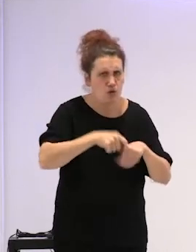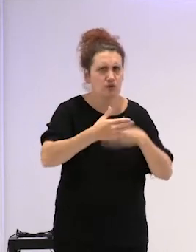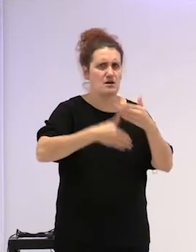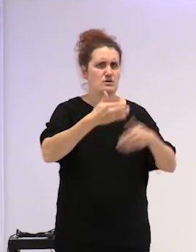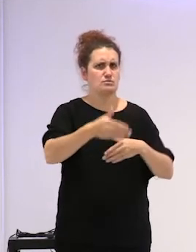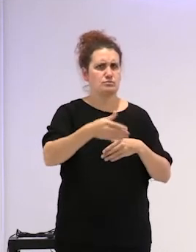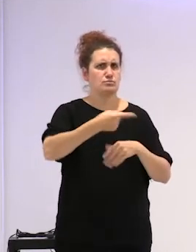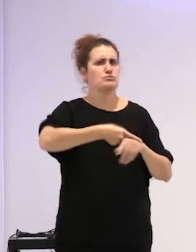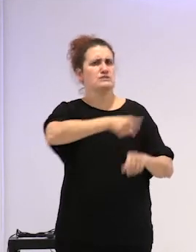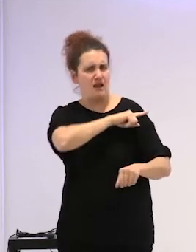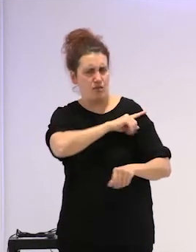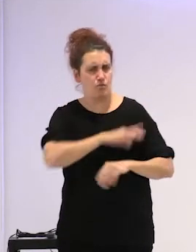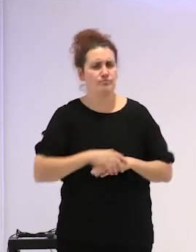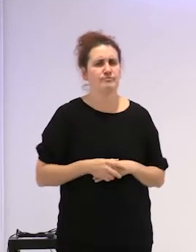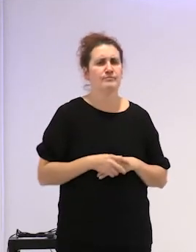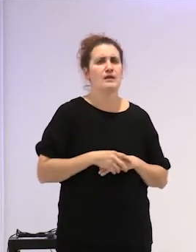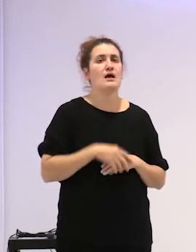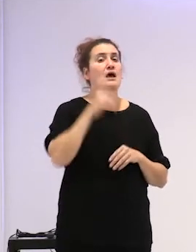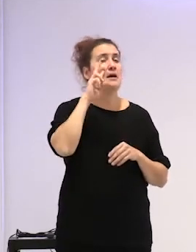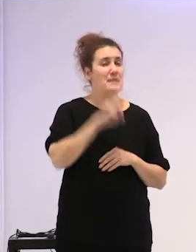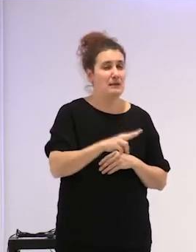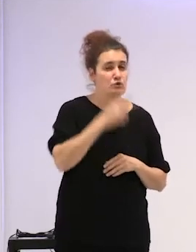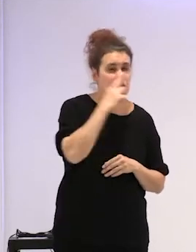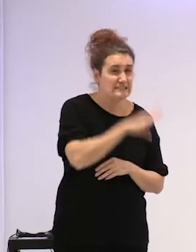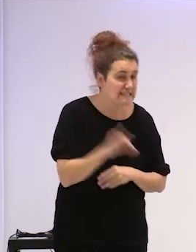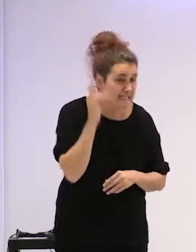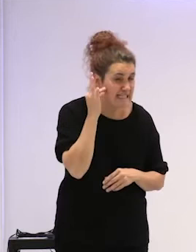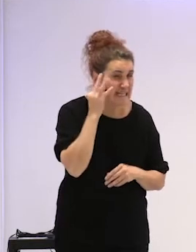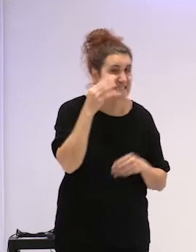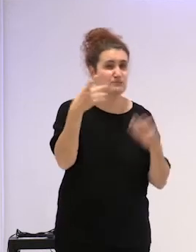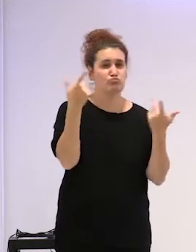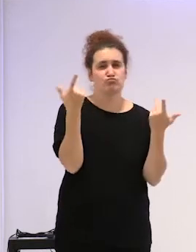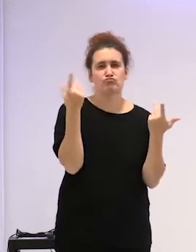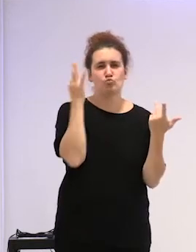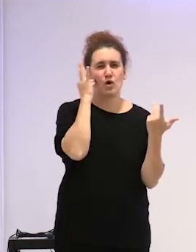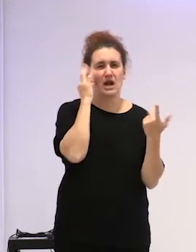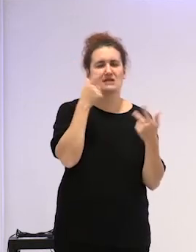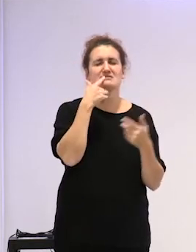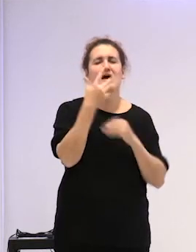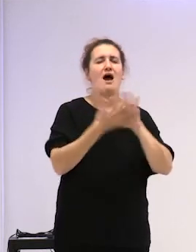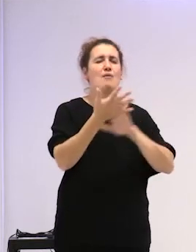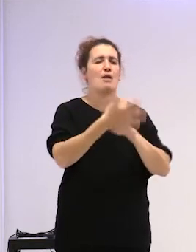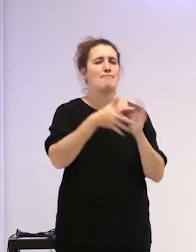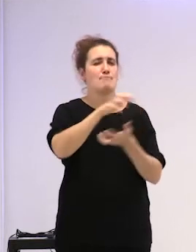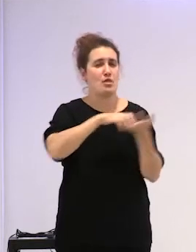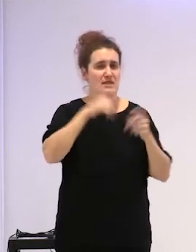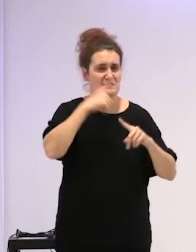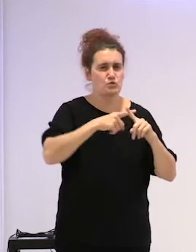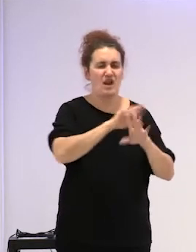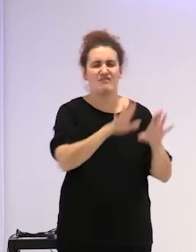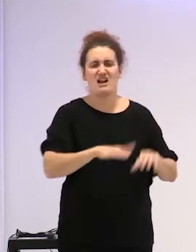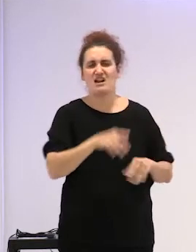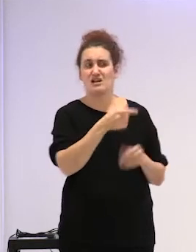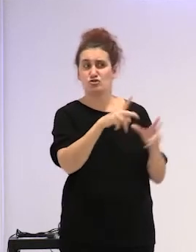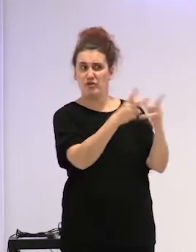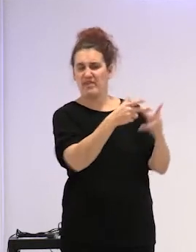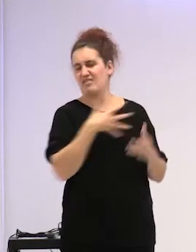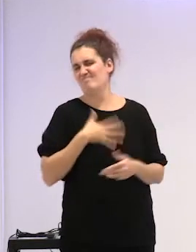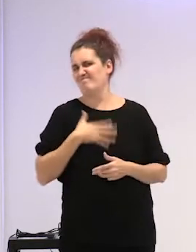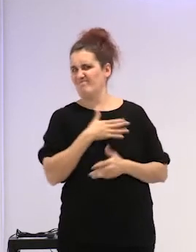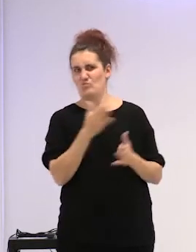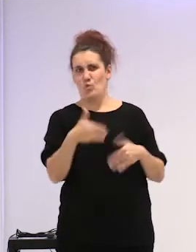Veremos, en definitiva, cómo niñas y mujeres que hablan de violencia sexual incomodan a la sociedad.